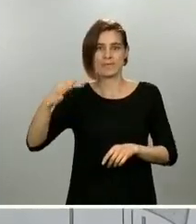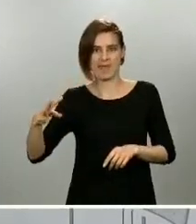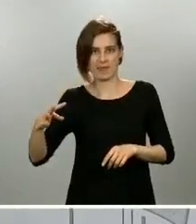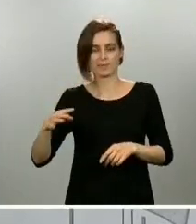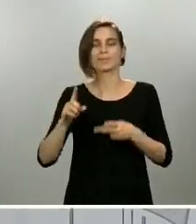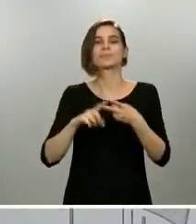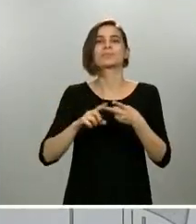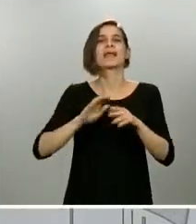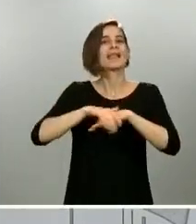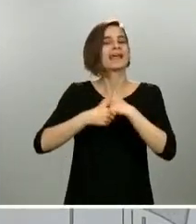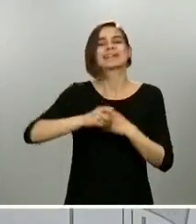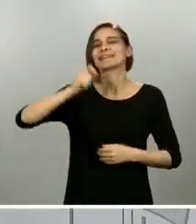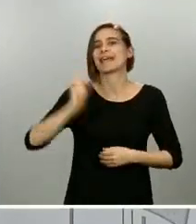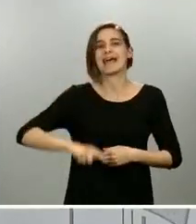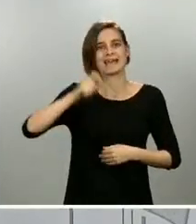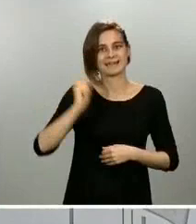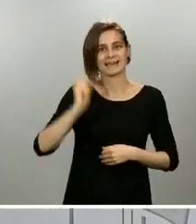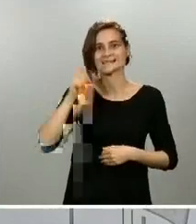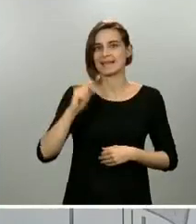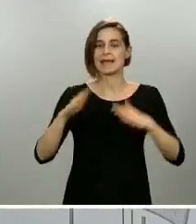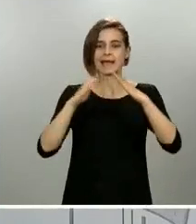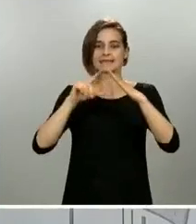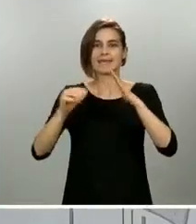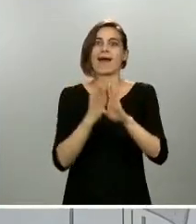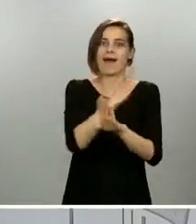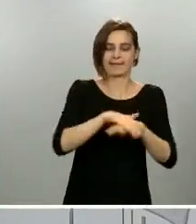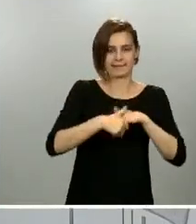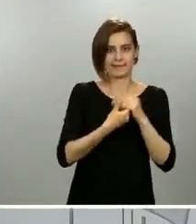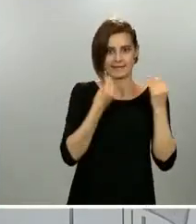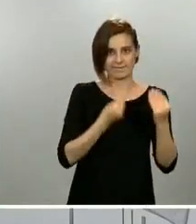de salir, al llegar a casa, y la higiene muy importante de todos los espacios públicos y privados.